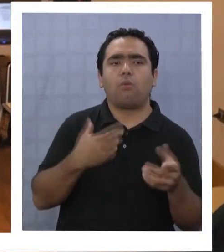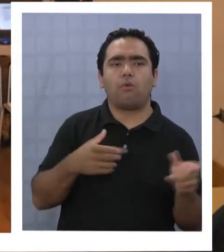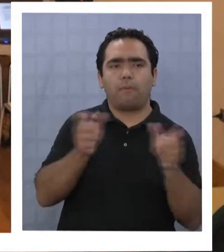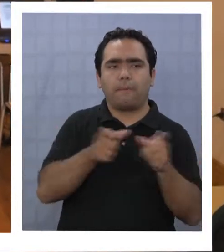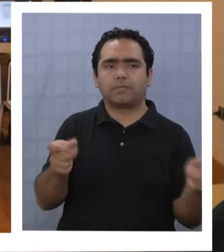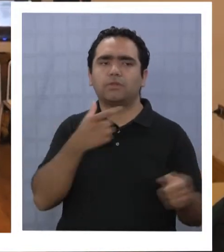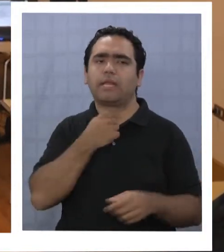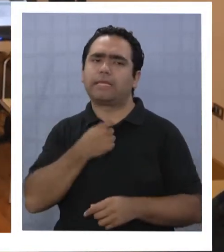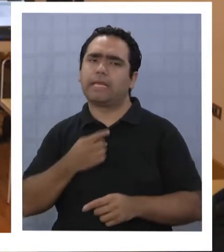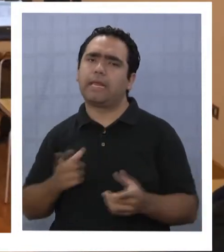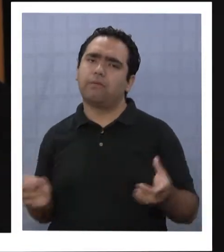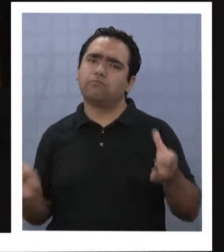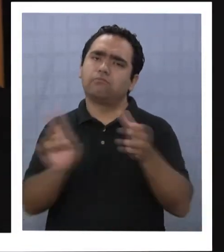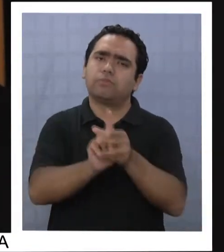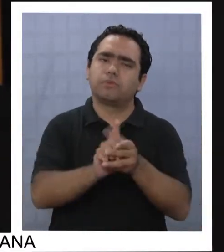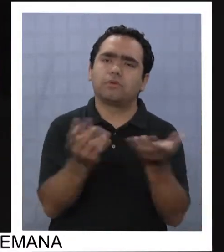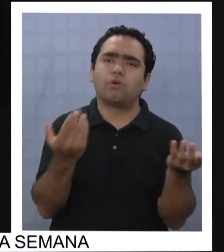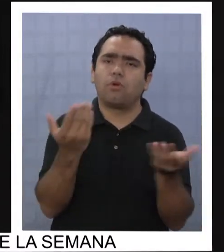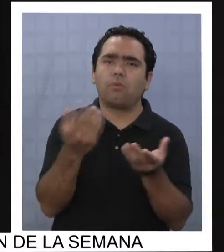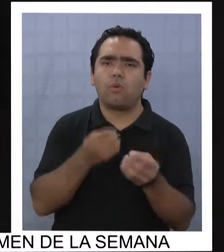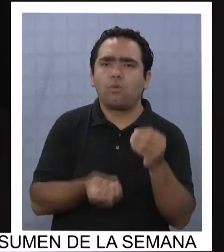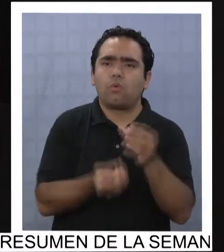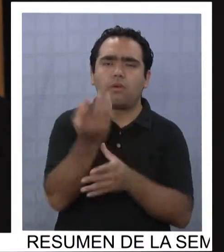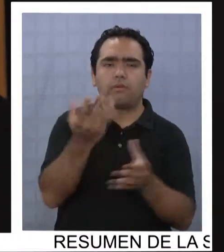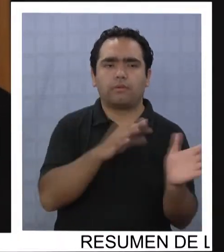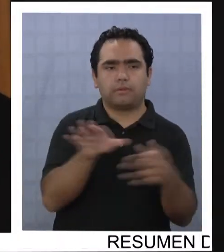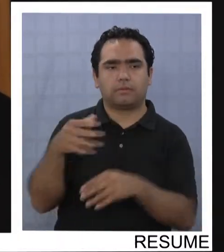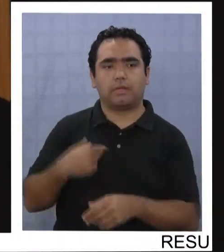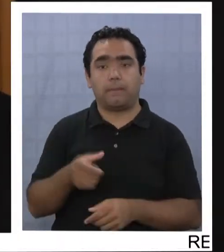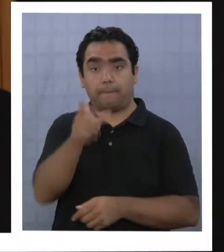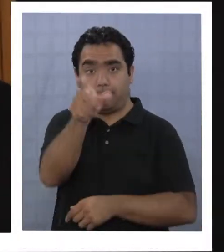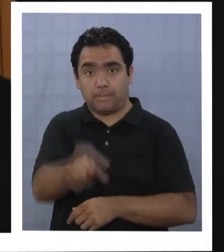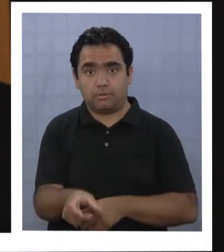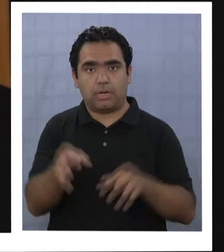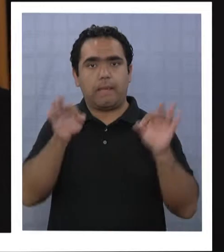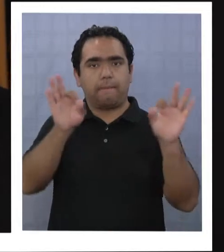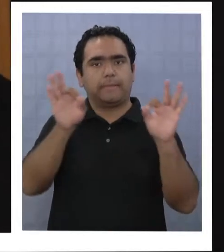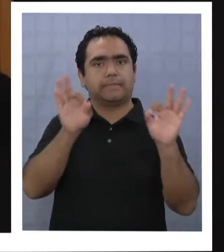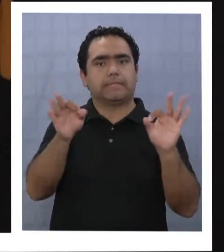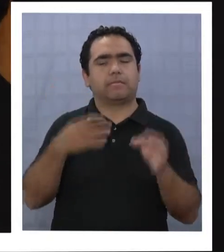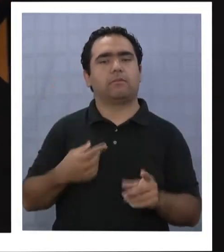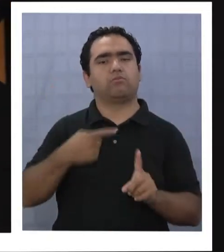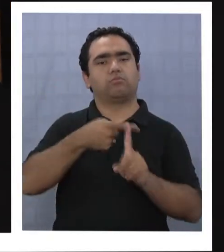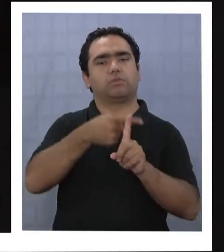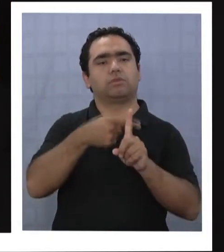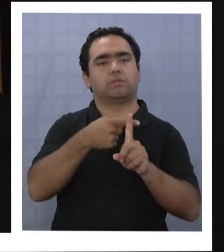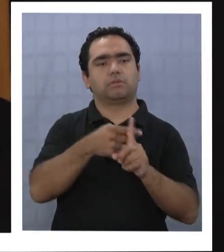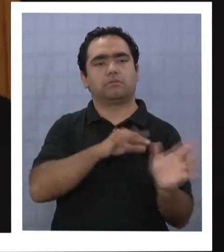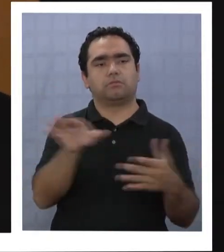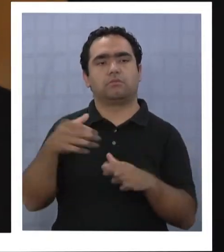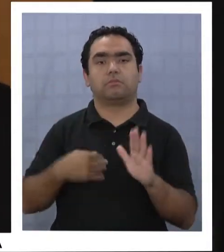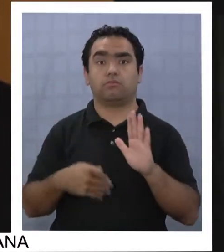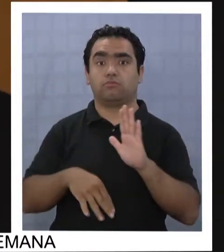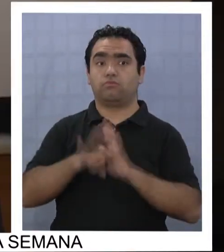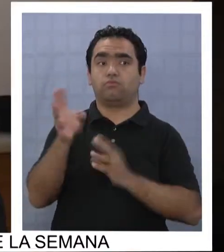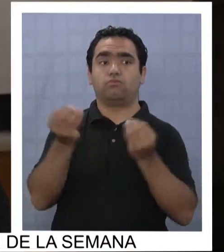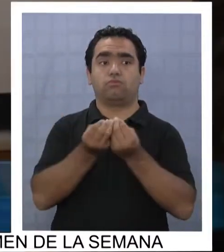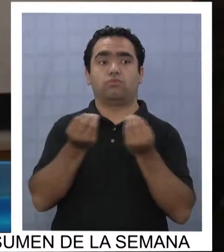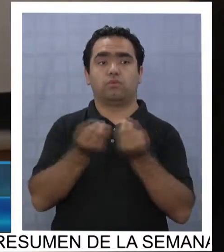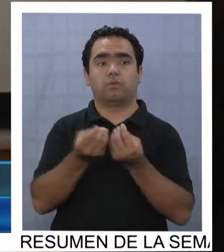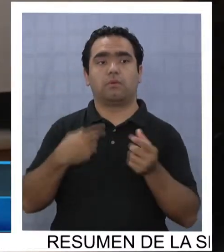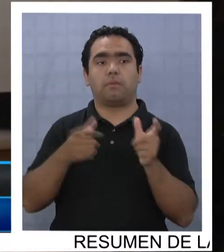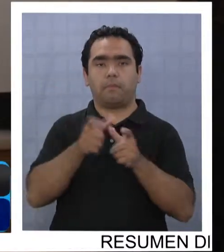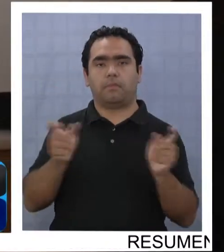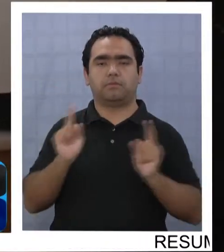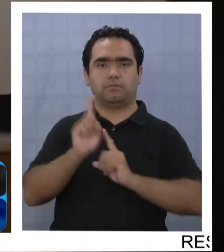actores que quieran sumarse a la televisión digital. Un encuentro que el especialista consideró muy positivo. Superó mis expectativas, no solamente en